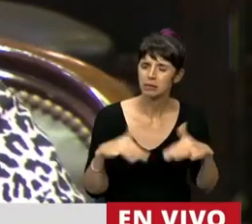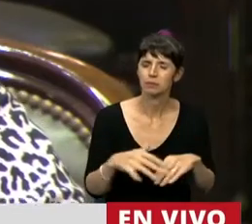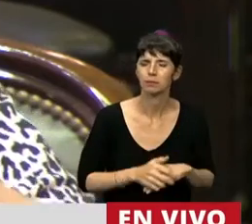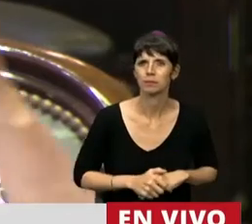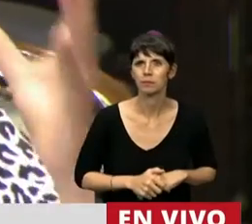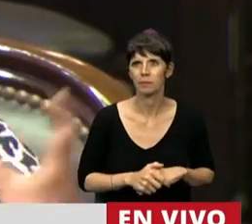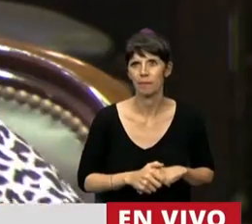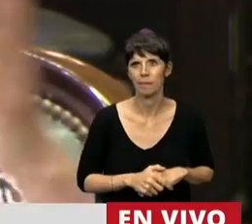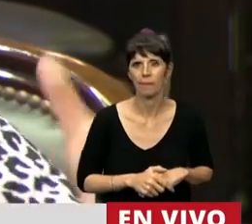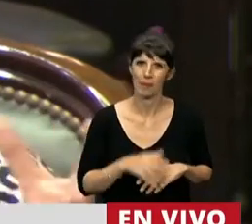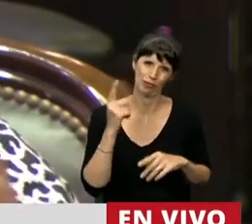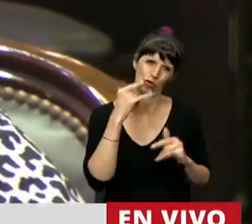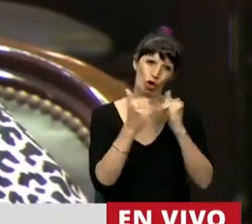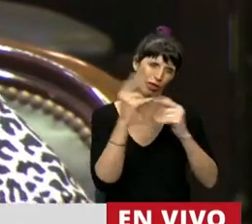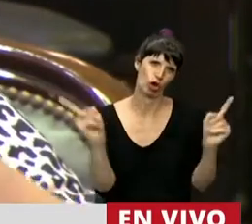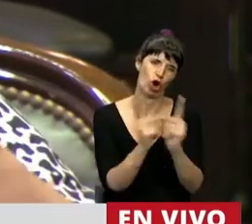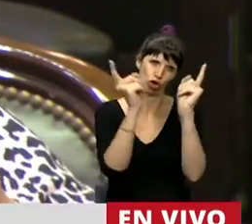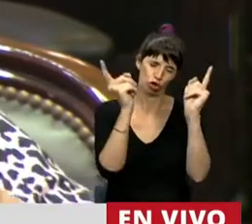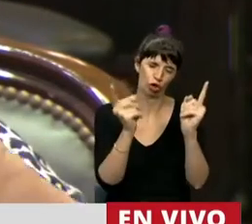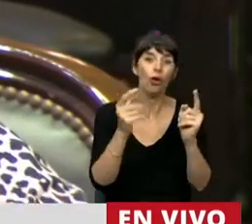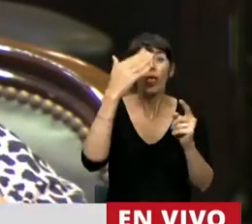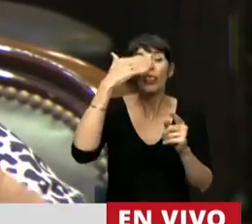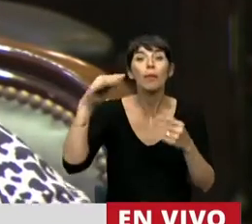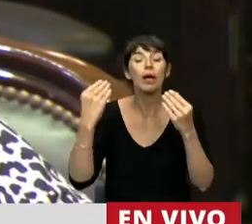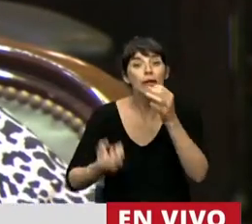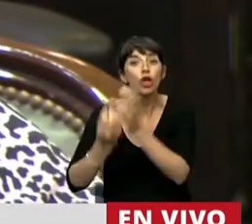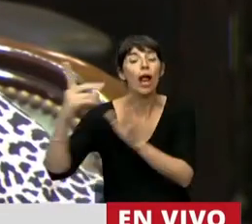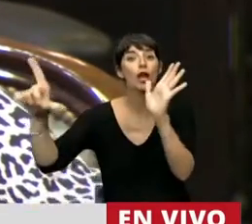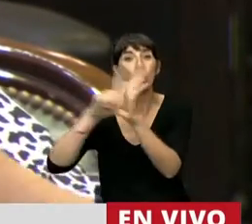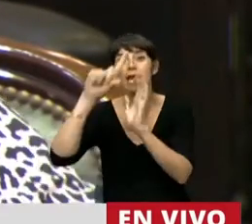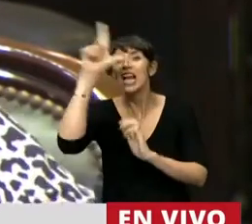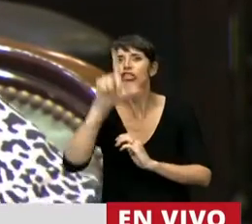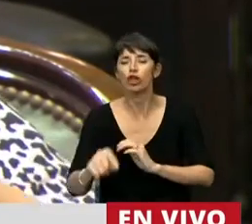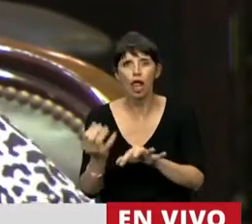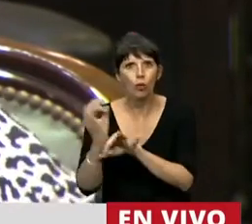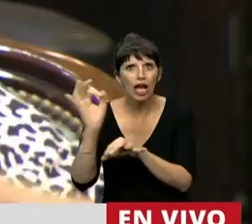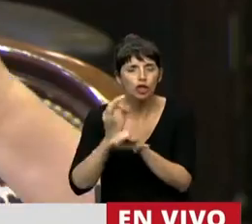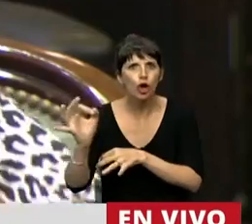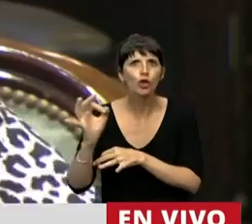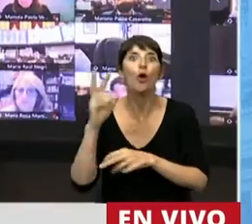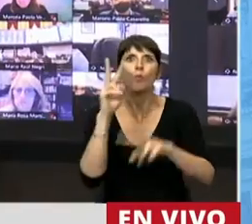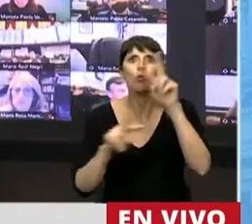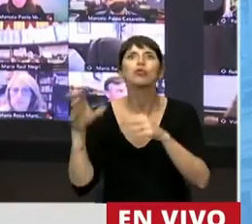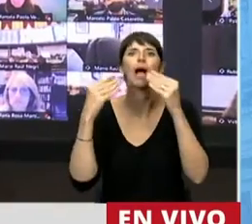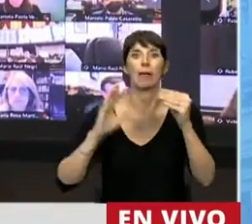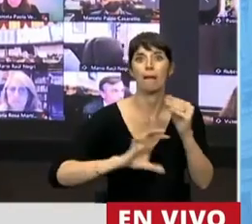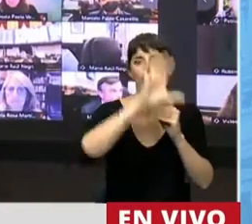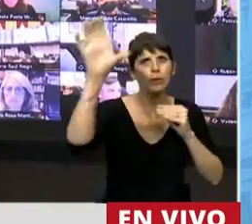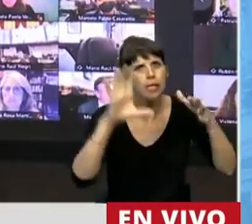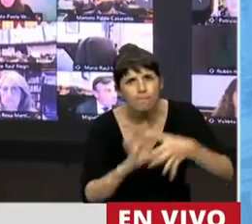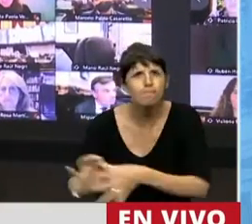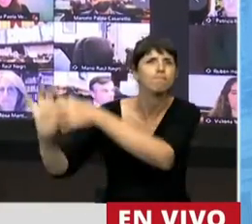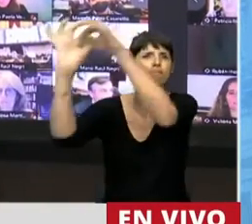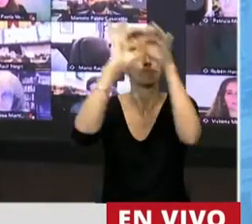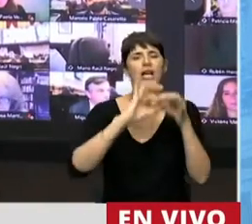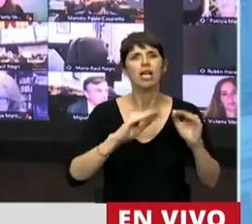luego, estoy haciendo una especie de síntesis, viene la ley nacional de educación que le da una fuerte impronta de unidad que reconstruye